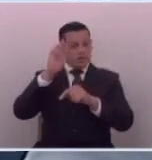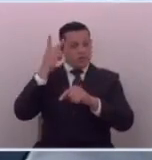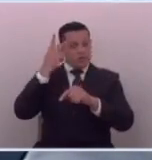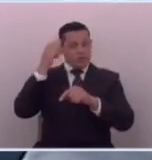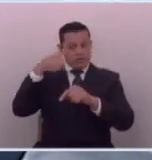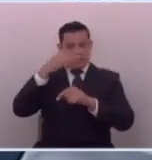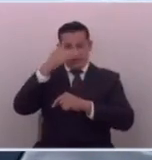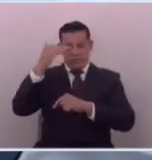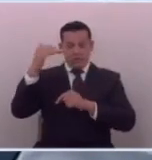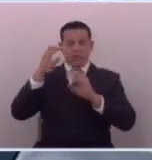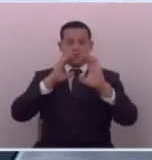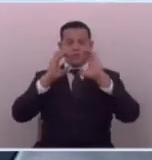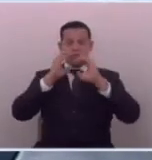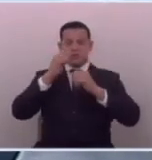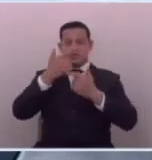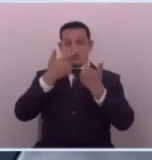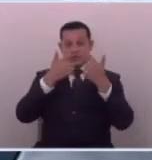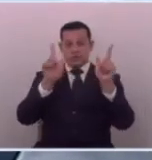libertad de prensa